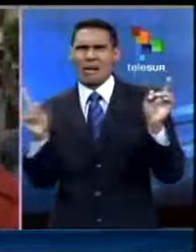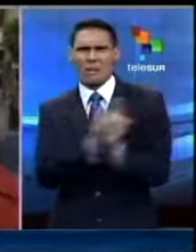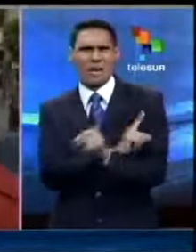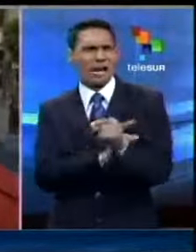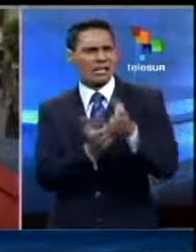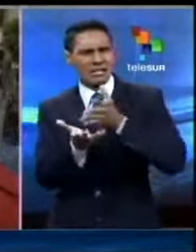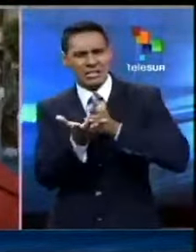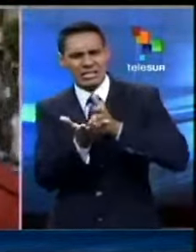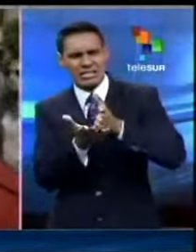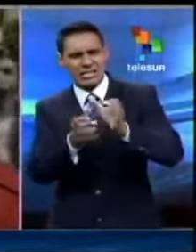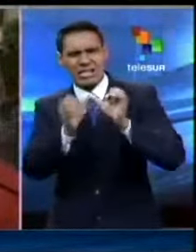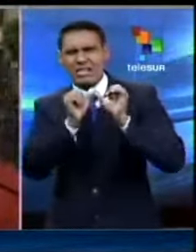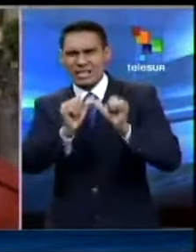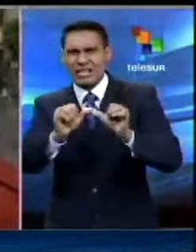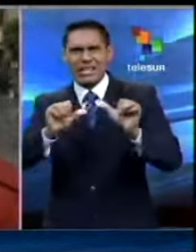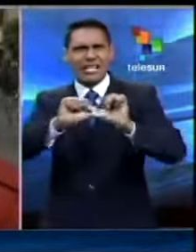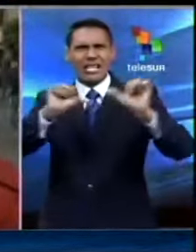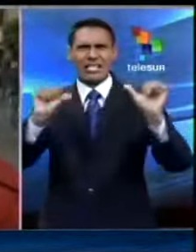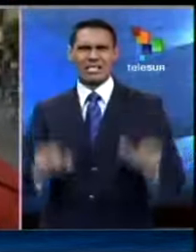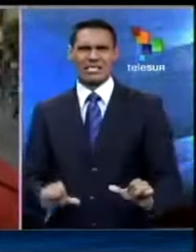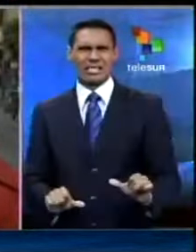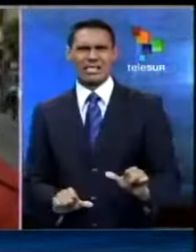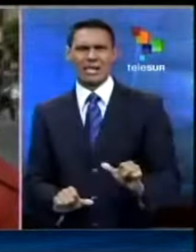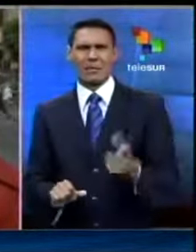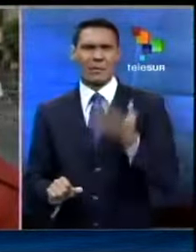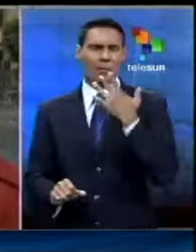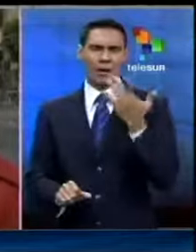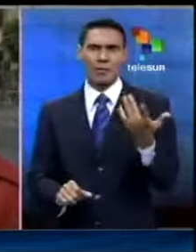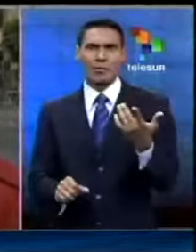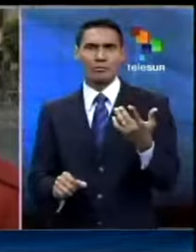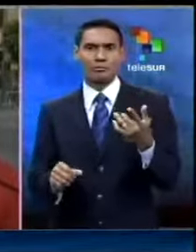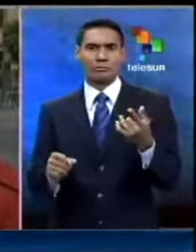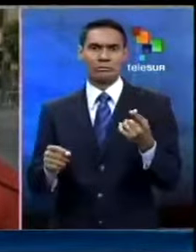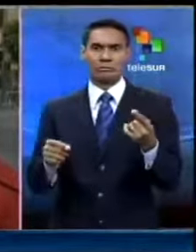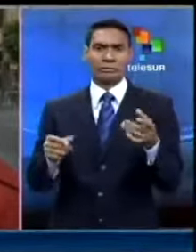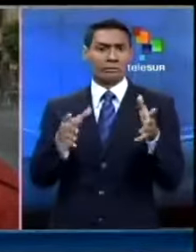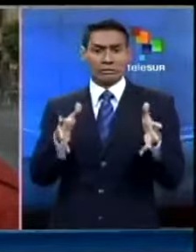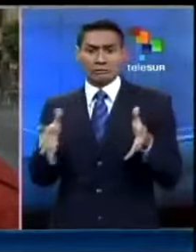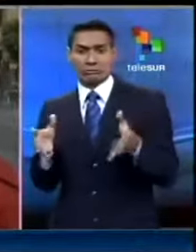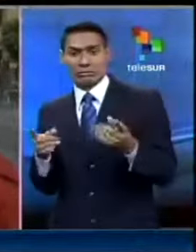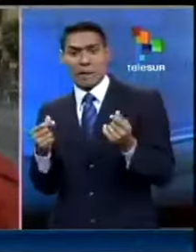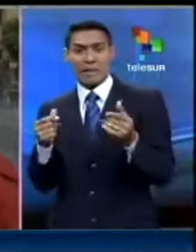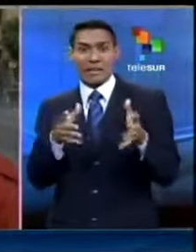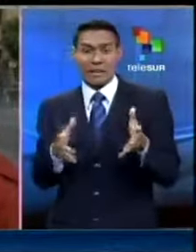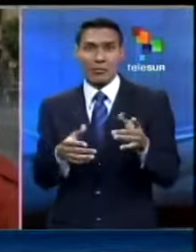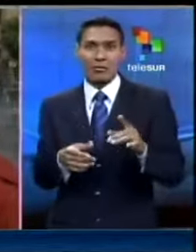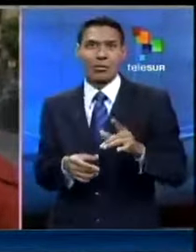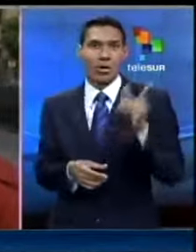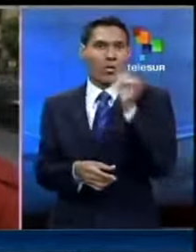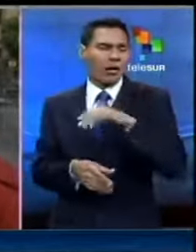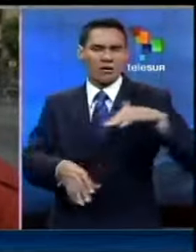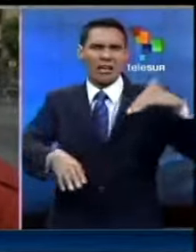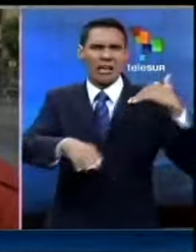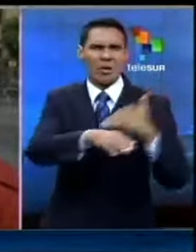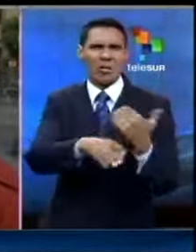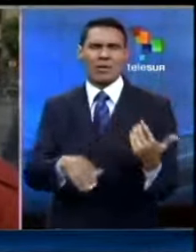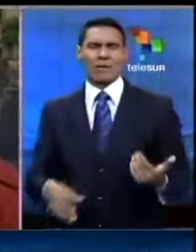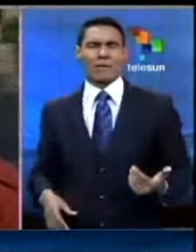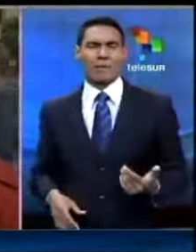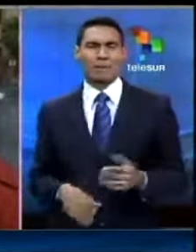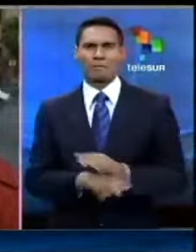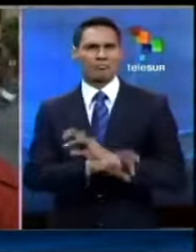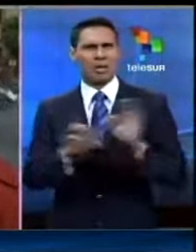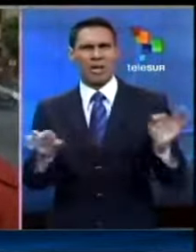esté como sistema el capitalismo. O sea, es imposible que haya una igualdad con el capitalismo